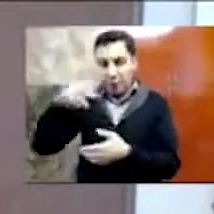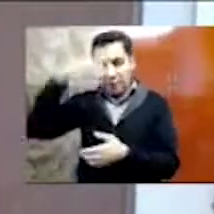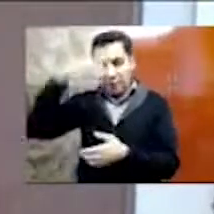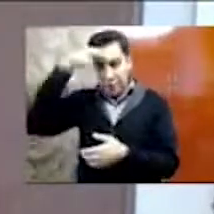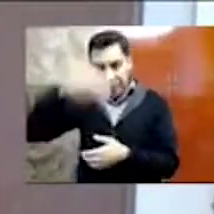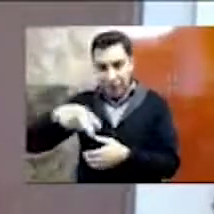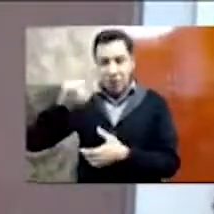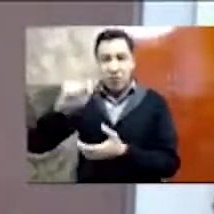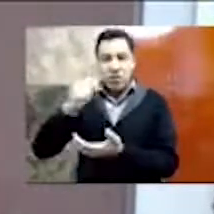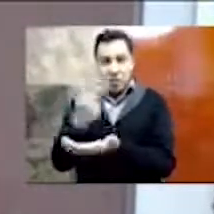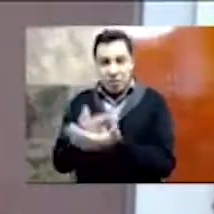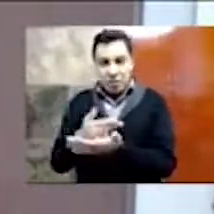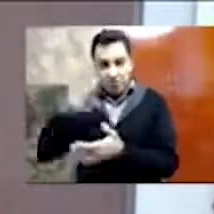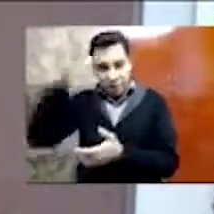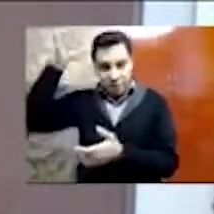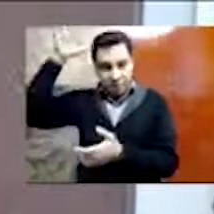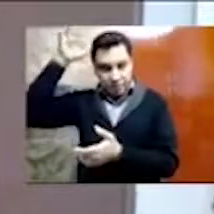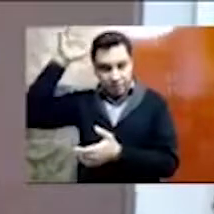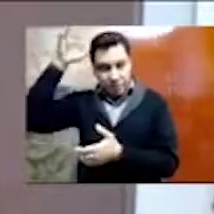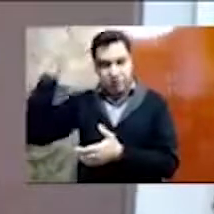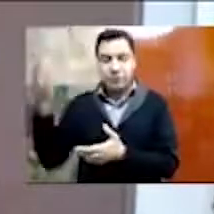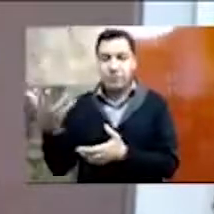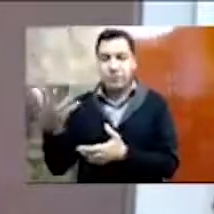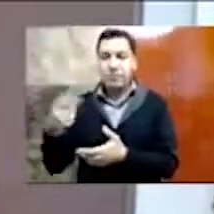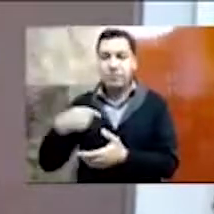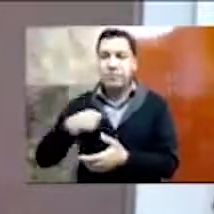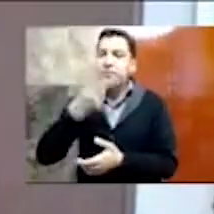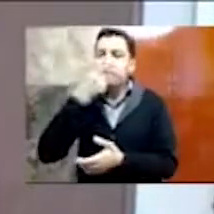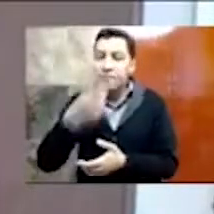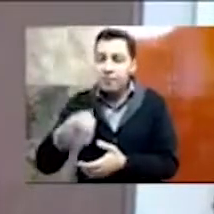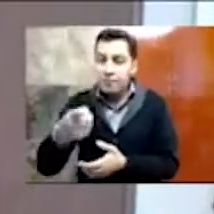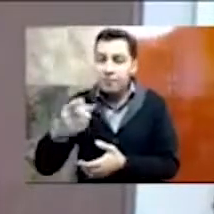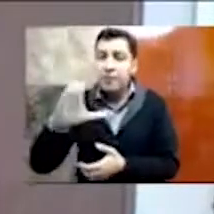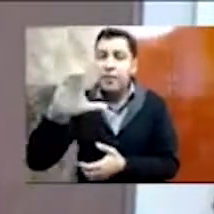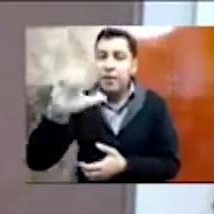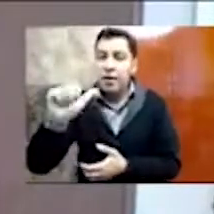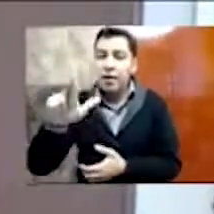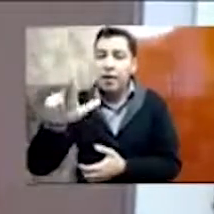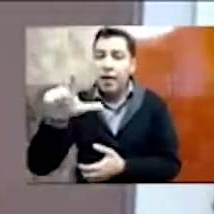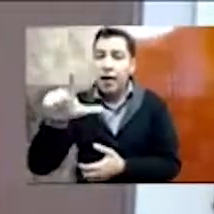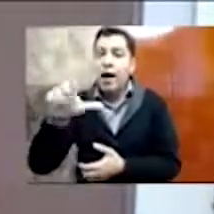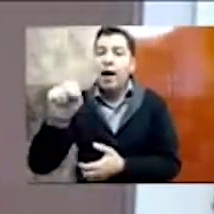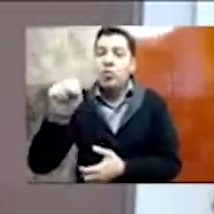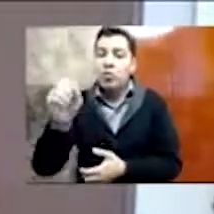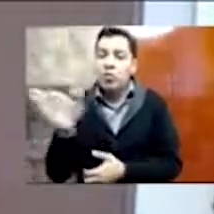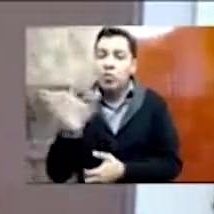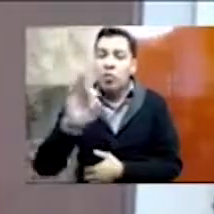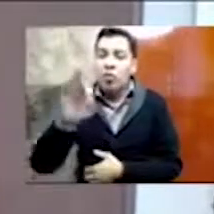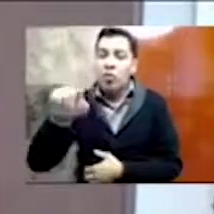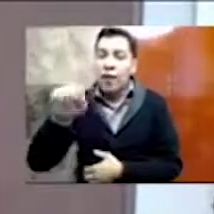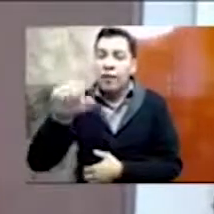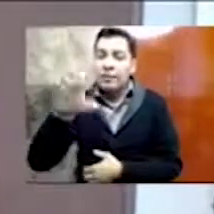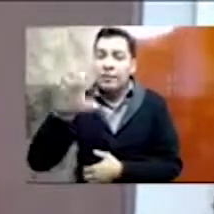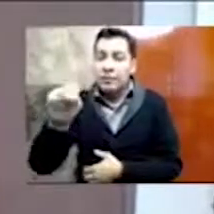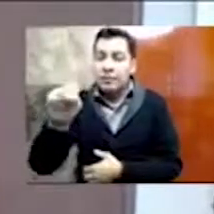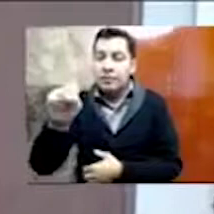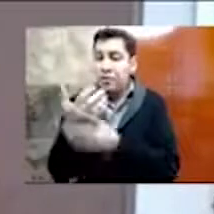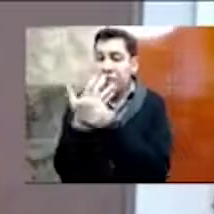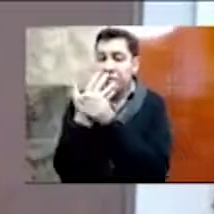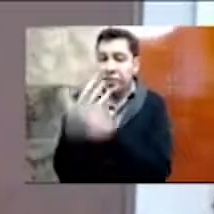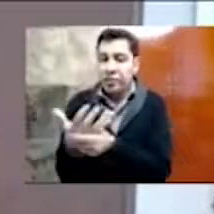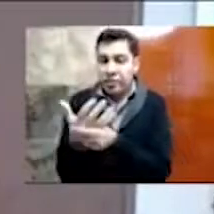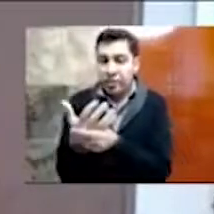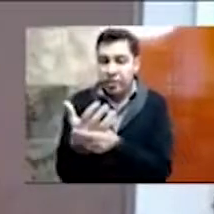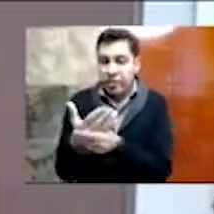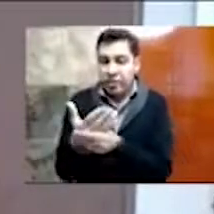me gustaría cerrar comentando las palabras que hace Carlos Fuentes en su momento. Dice que al momento de, de esta fecha, de octubre de mil,